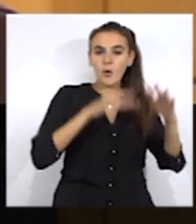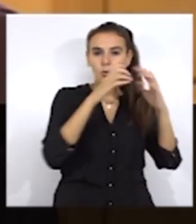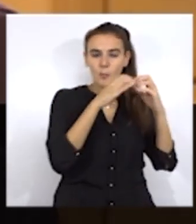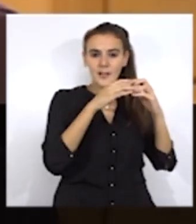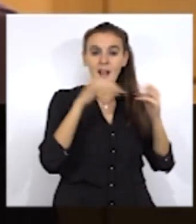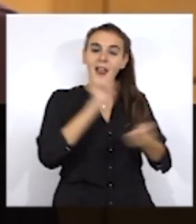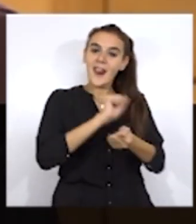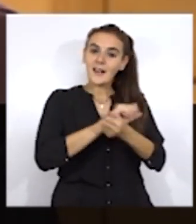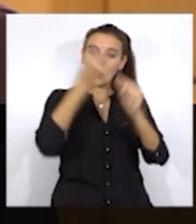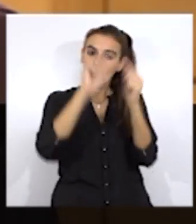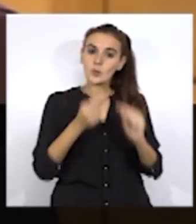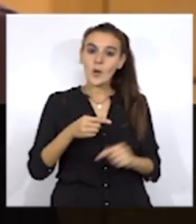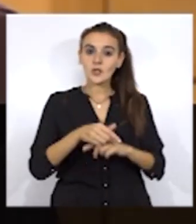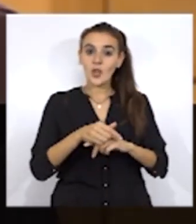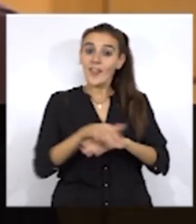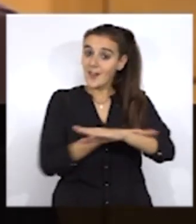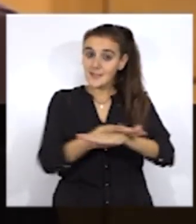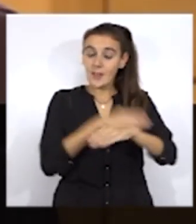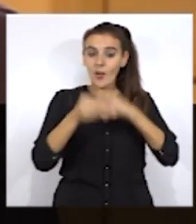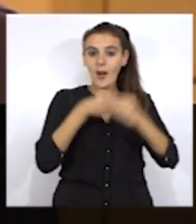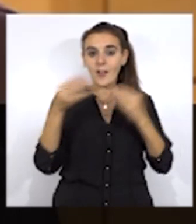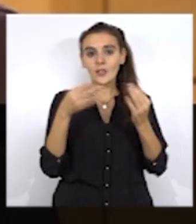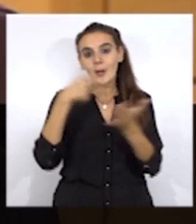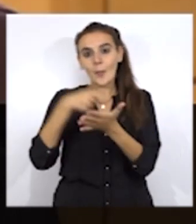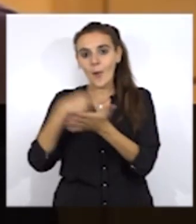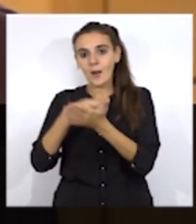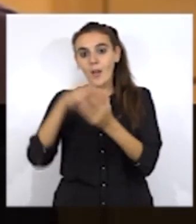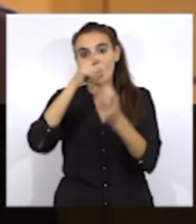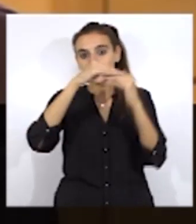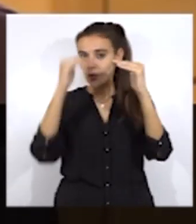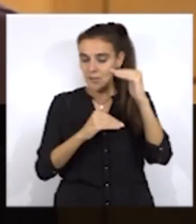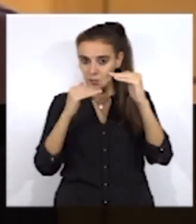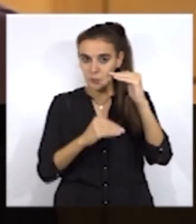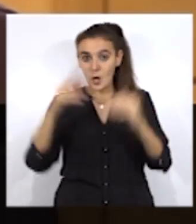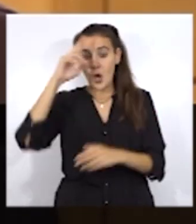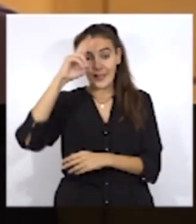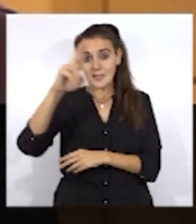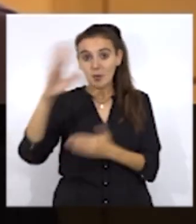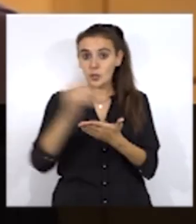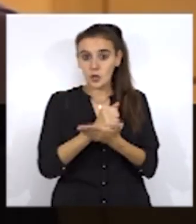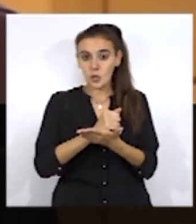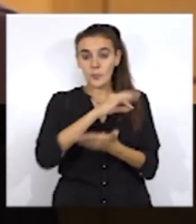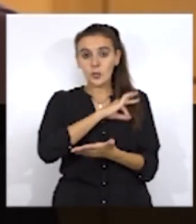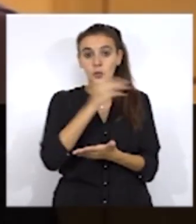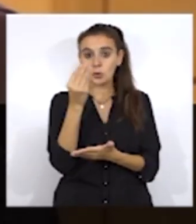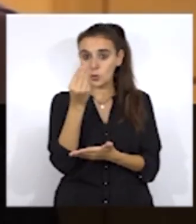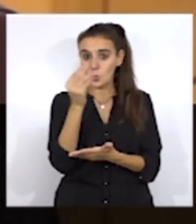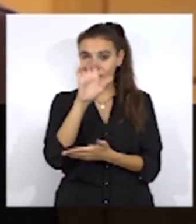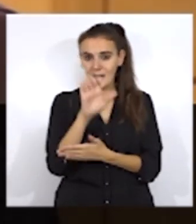ustedes andan con tricuñuelas para pagar menos impuestos. Con todo respeto, señor Duque, esto le viene a usted un poco grande.